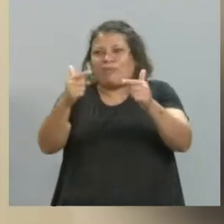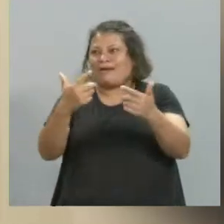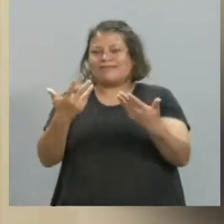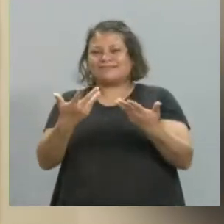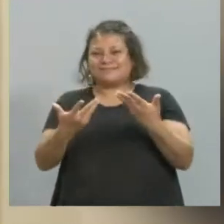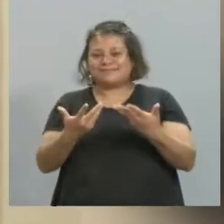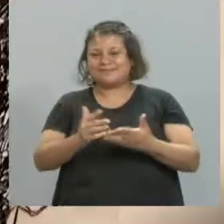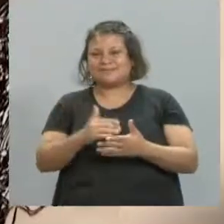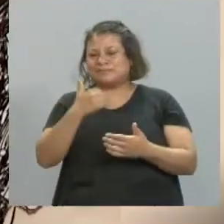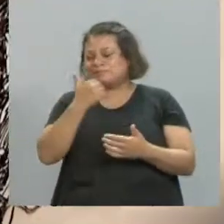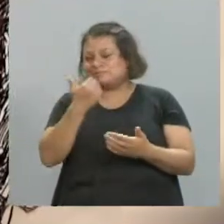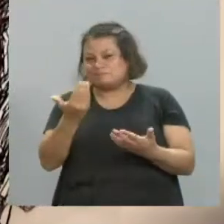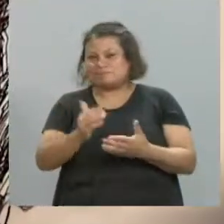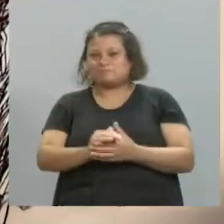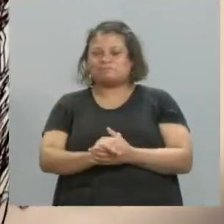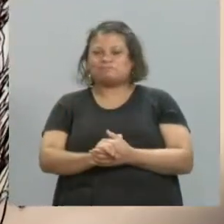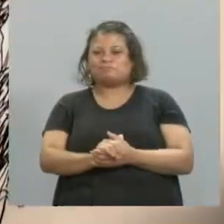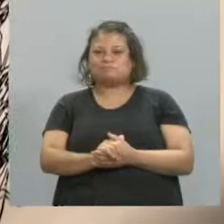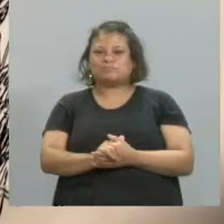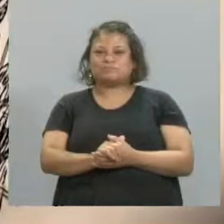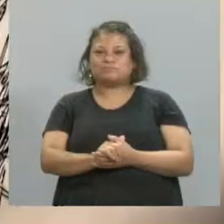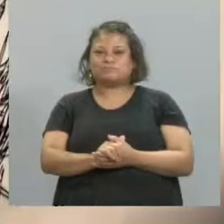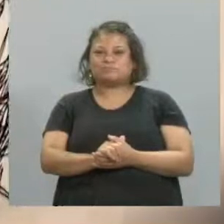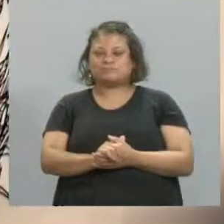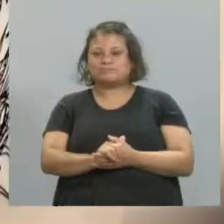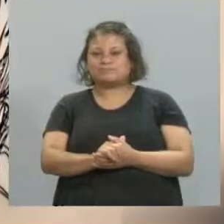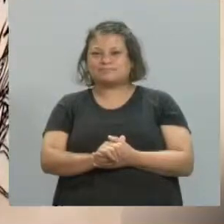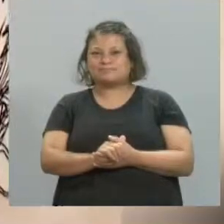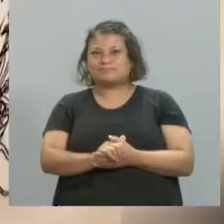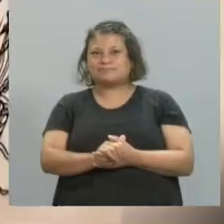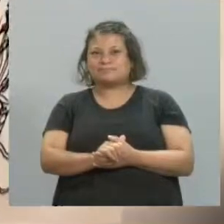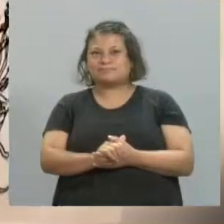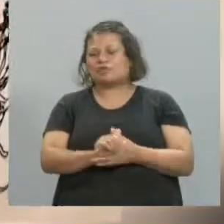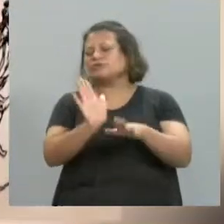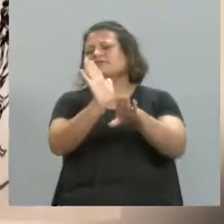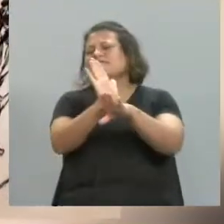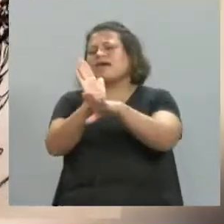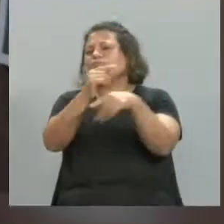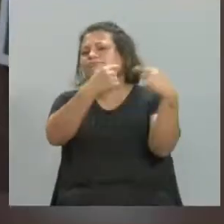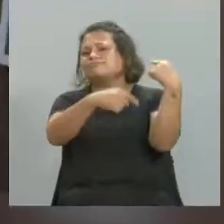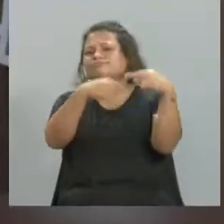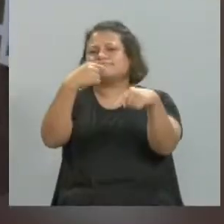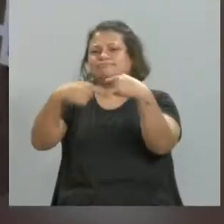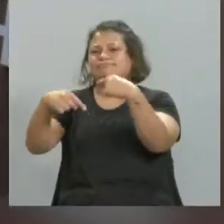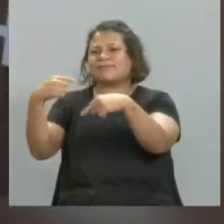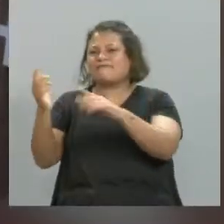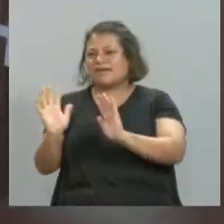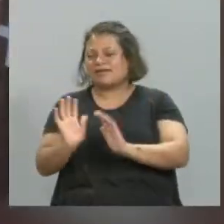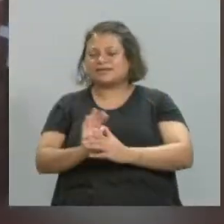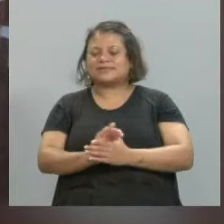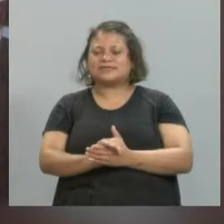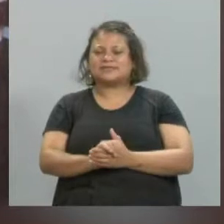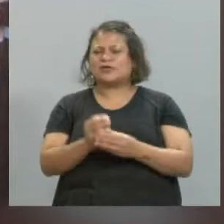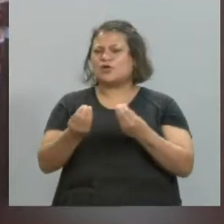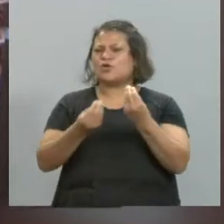Y bueno, qué sé yo, tienen como muchas connotaciones y diferentes significados. Eso, Juan. ¿Cómo es